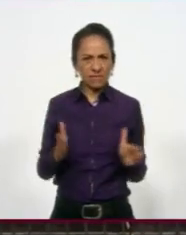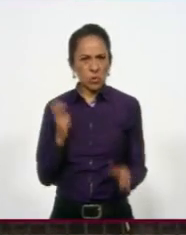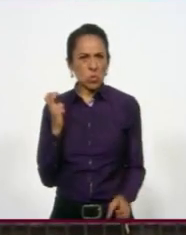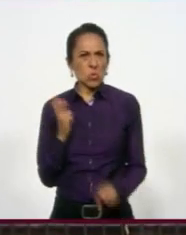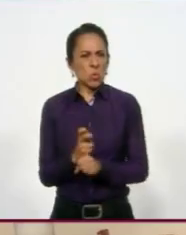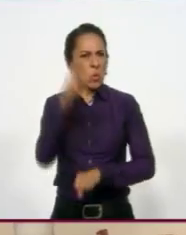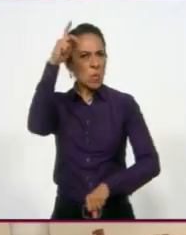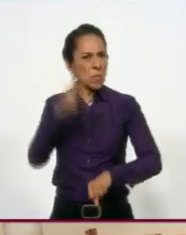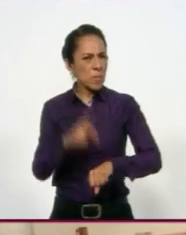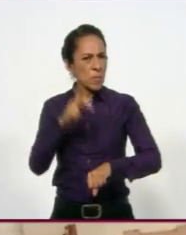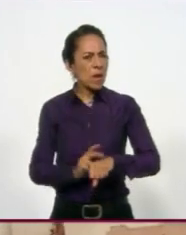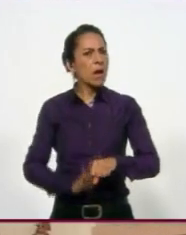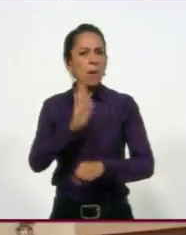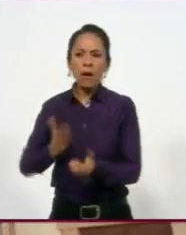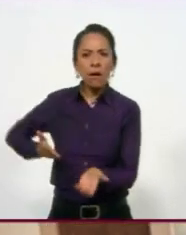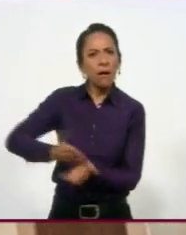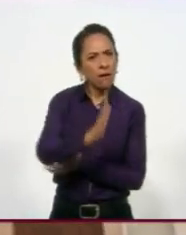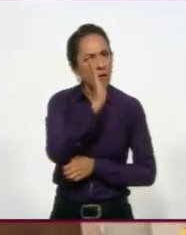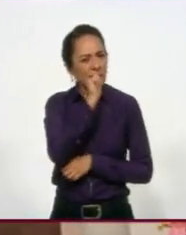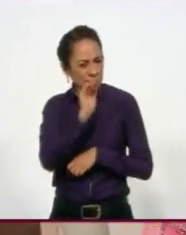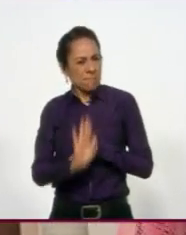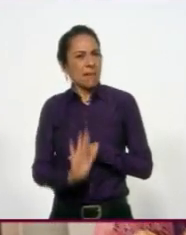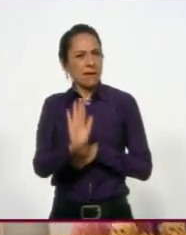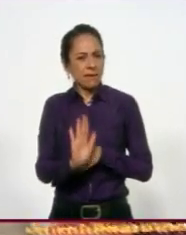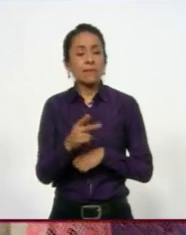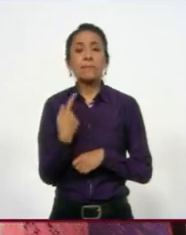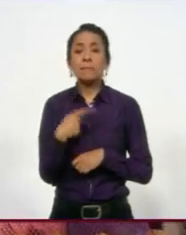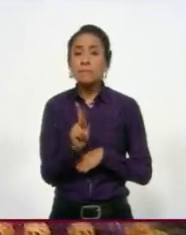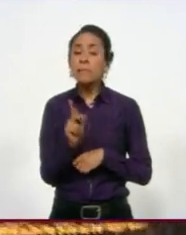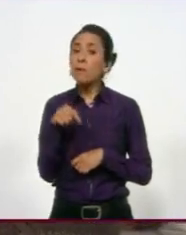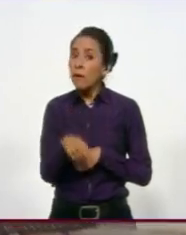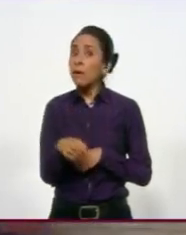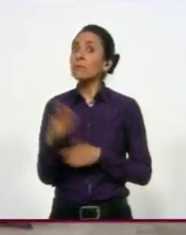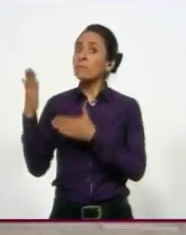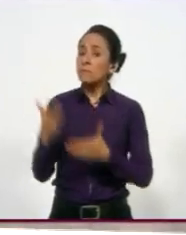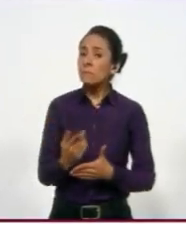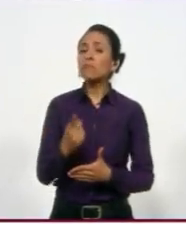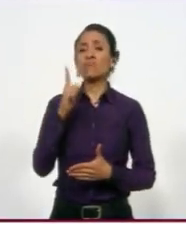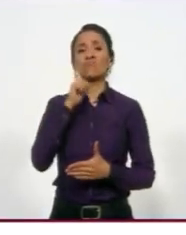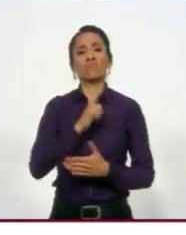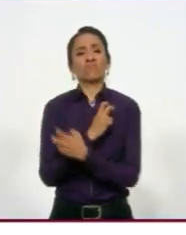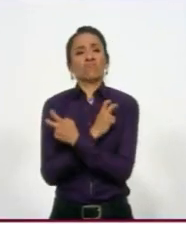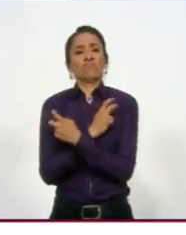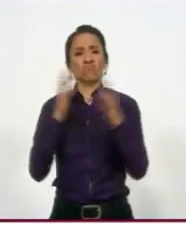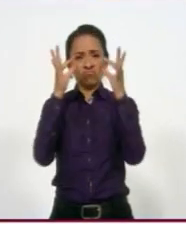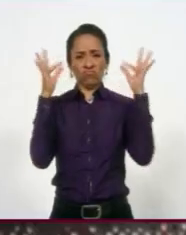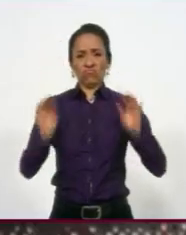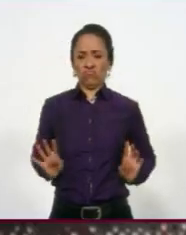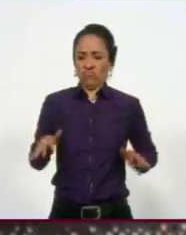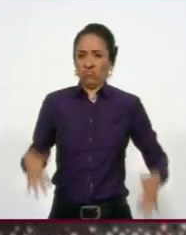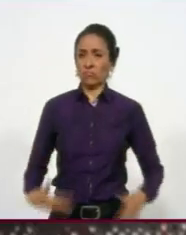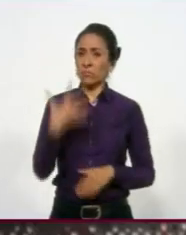que pareciera impedir cualquier ingreso. Sin embargo, hasta ahí llegó una catrina de poco más de cinco metros de altura.